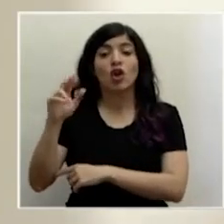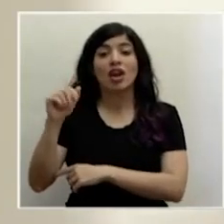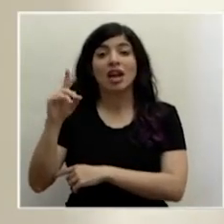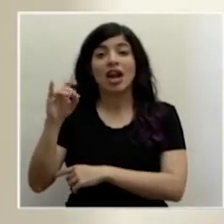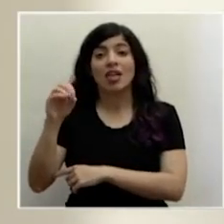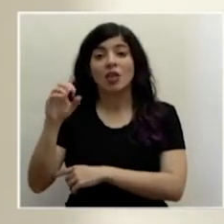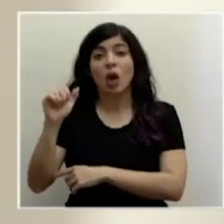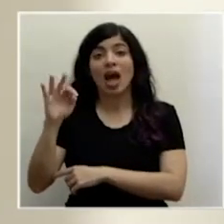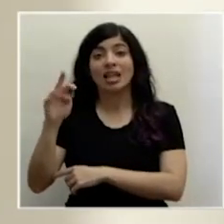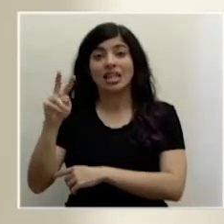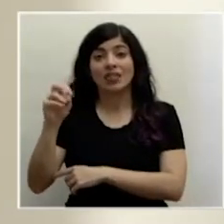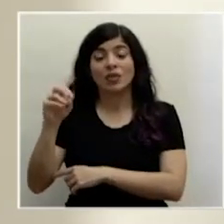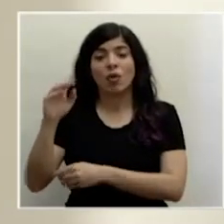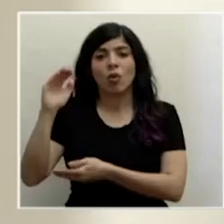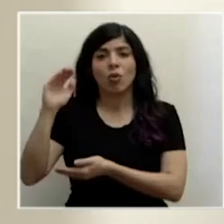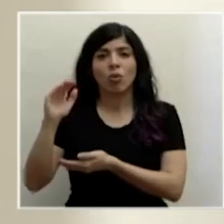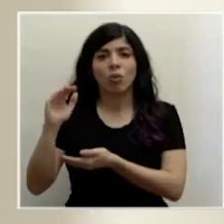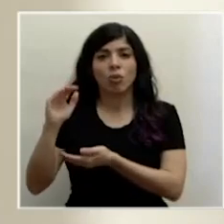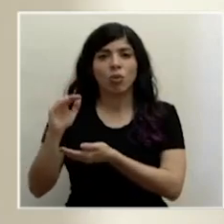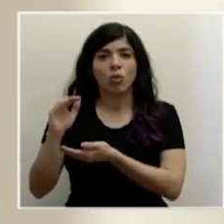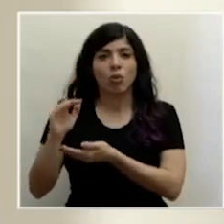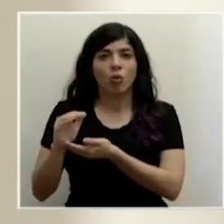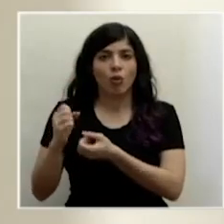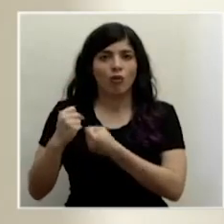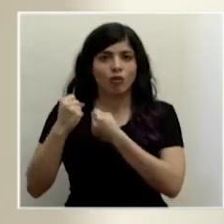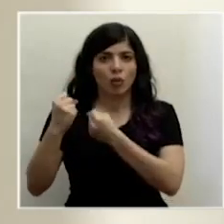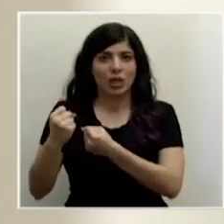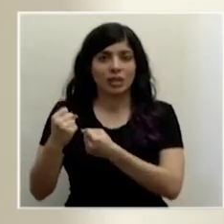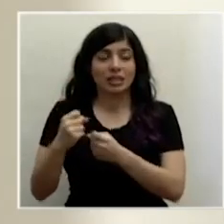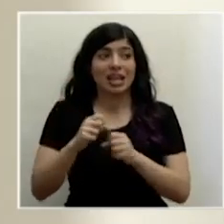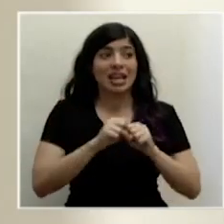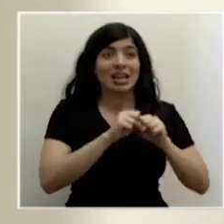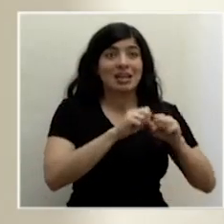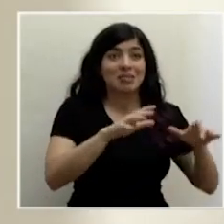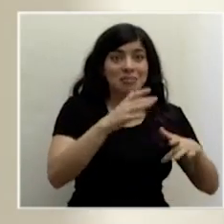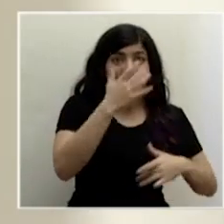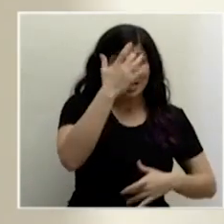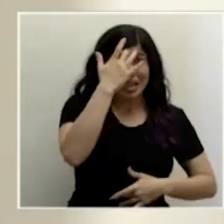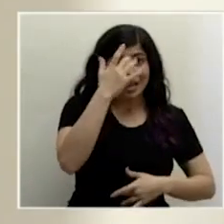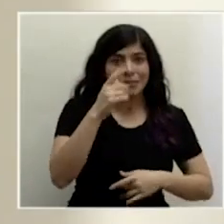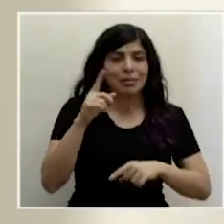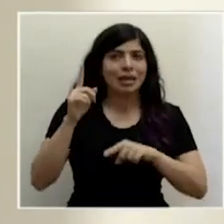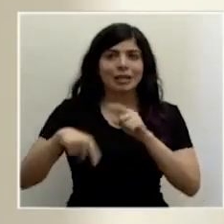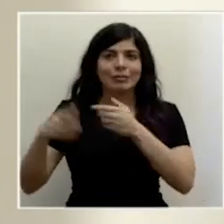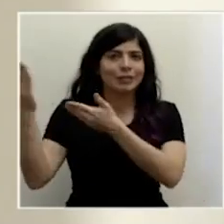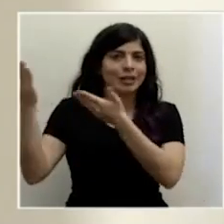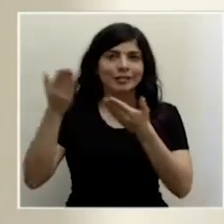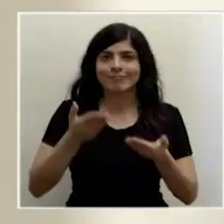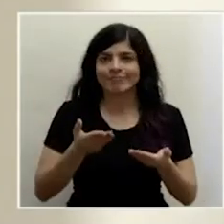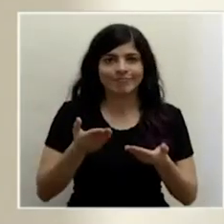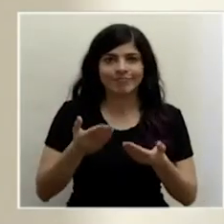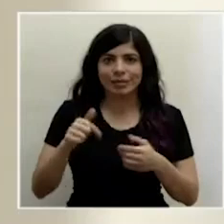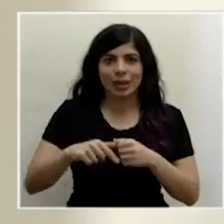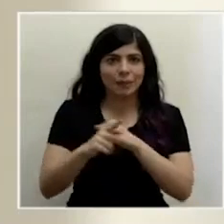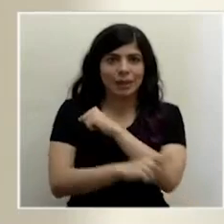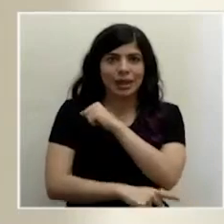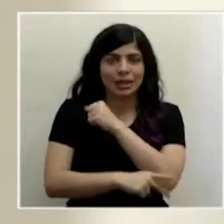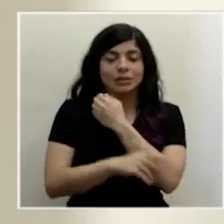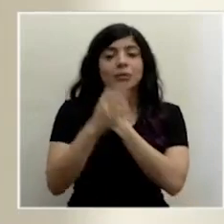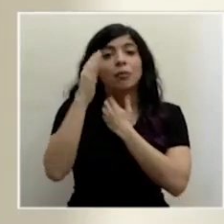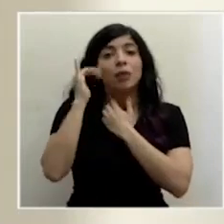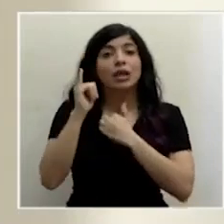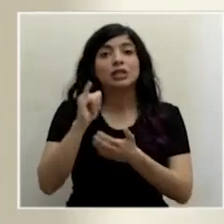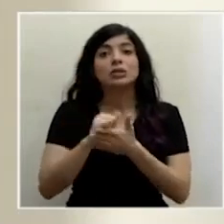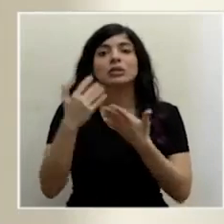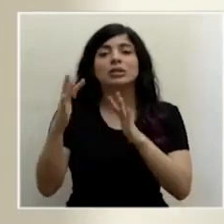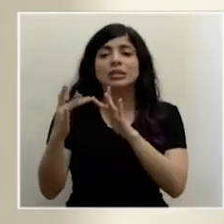conforme va pasando el tiempo y debido a la pandemia no hemos podido importarlo al país. Es por eso que hemos contactado, son